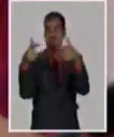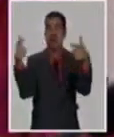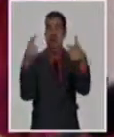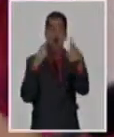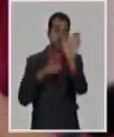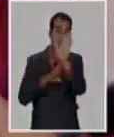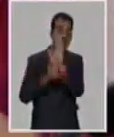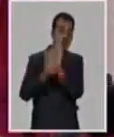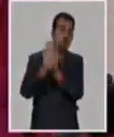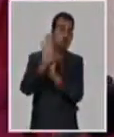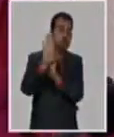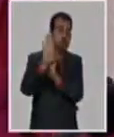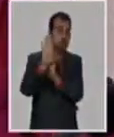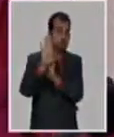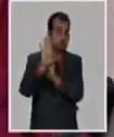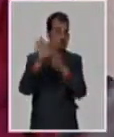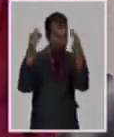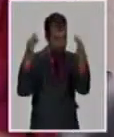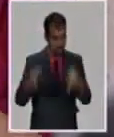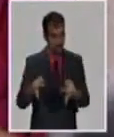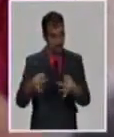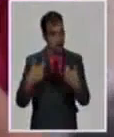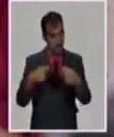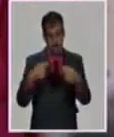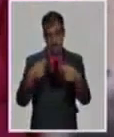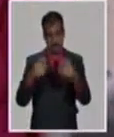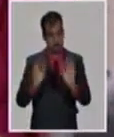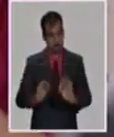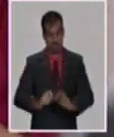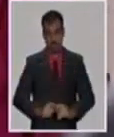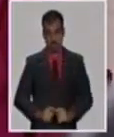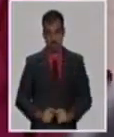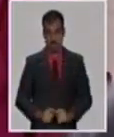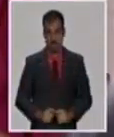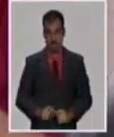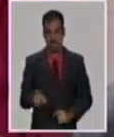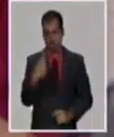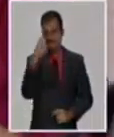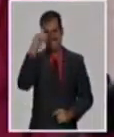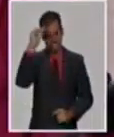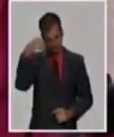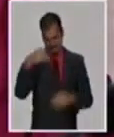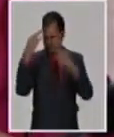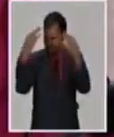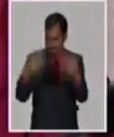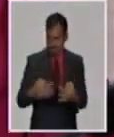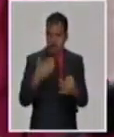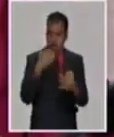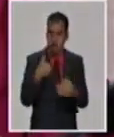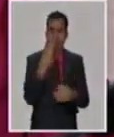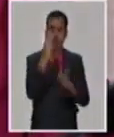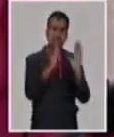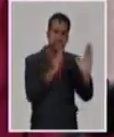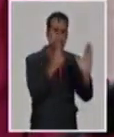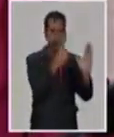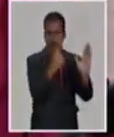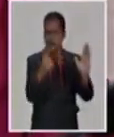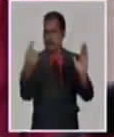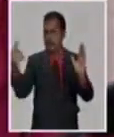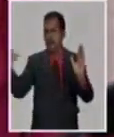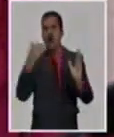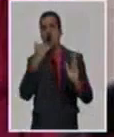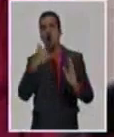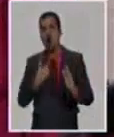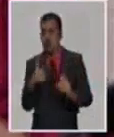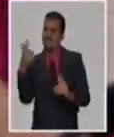pero con pasos sólidos, estando seguros de lo que estamos haciendo en cada etapa. Yo sí quiero un poco ratificar,